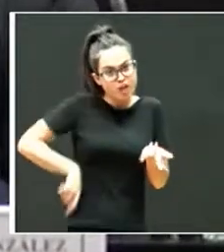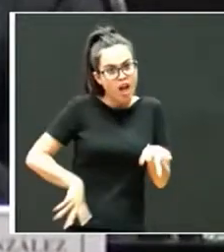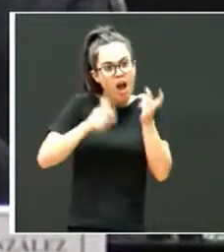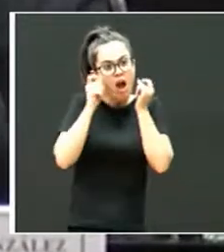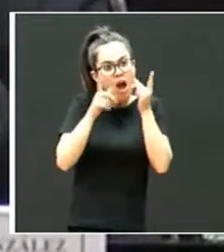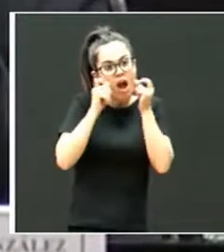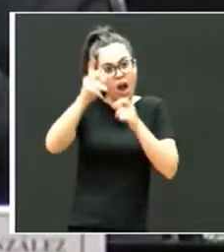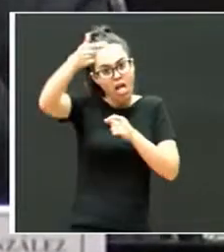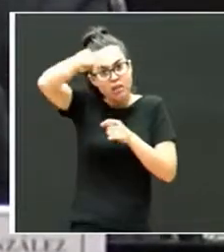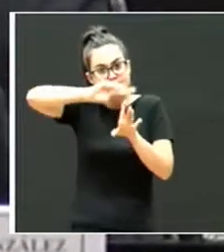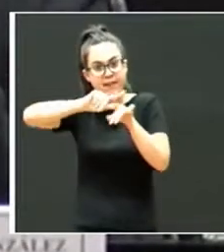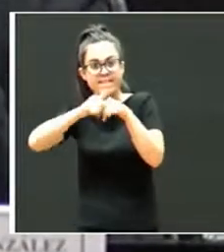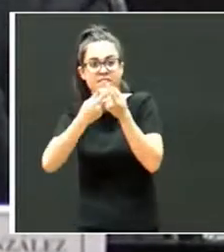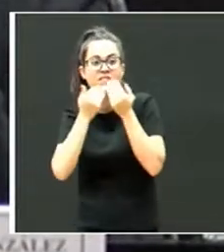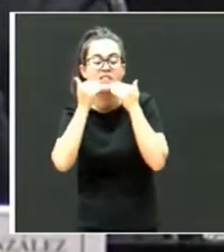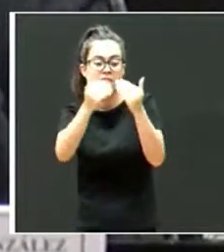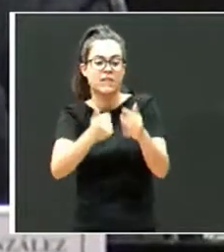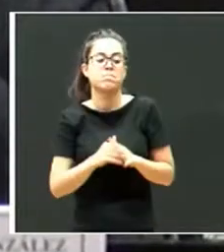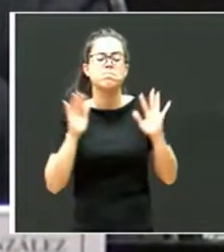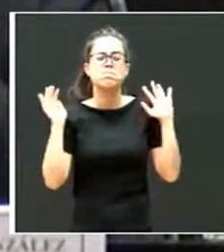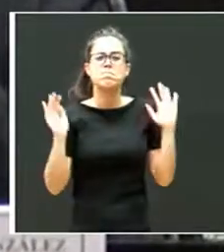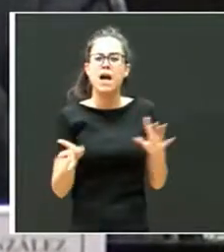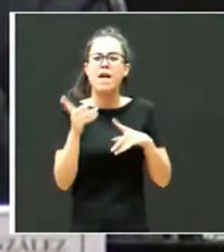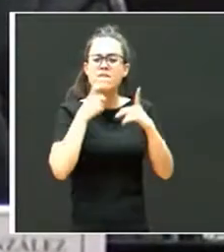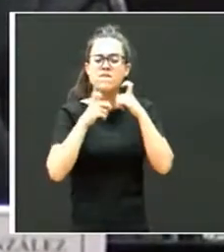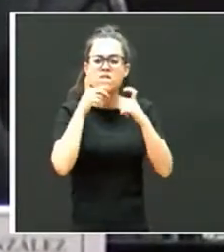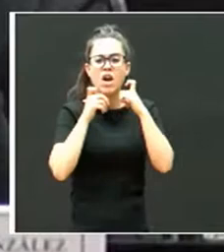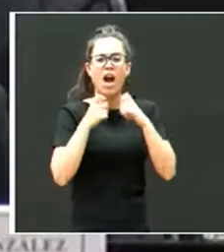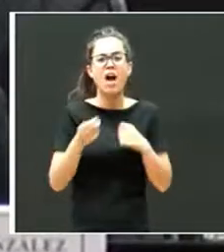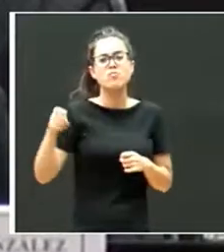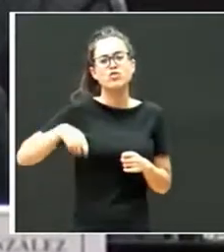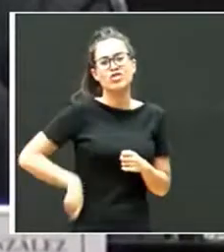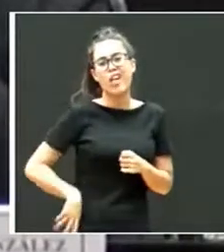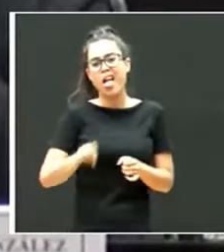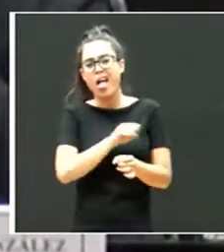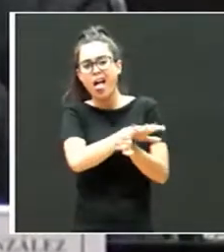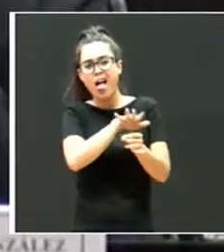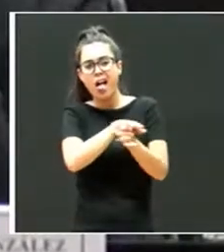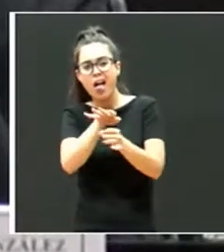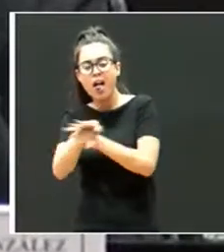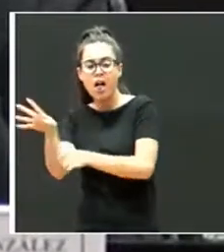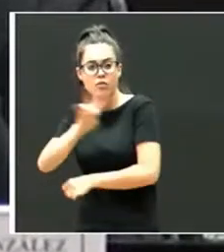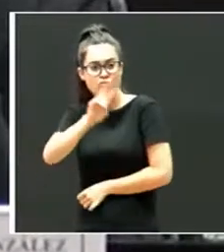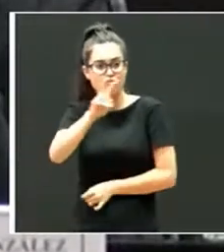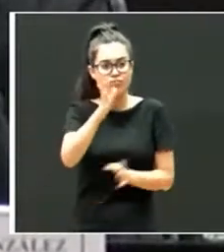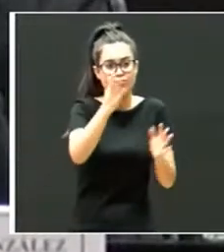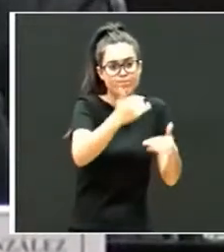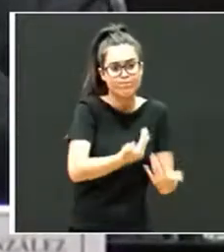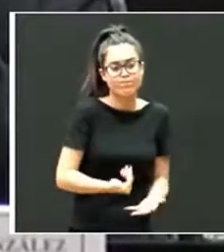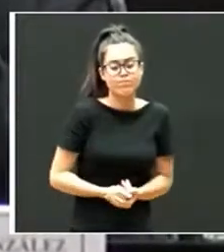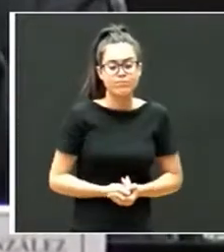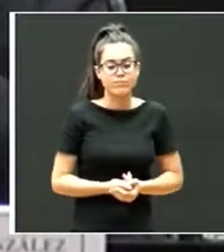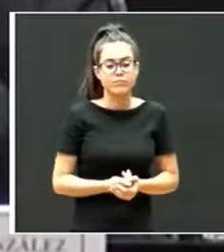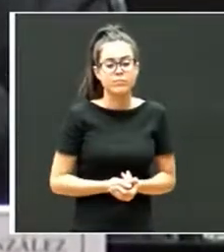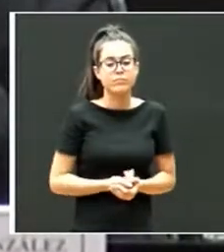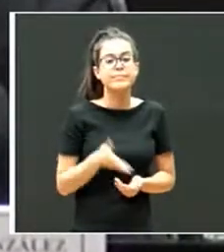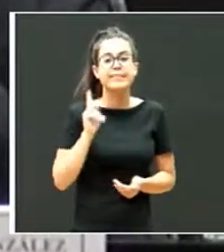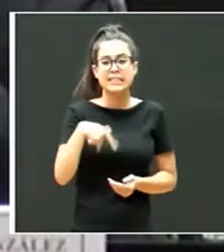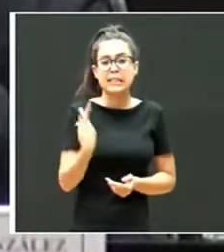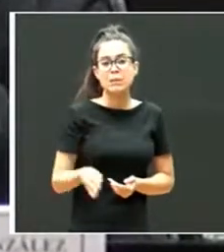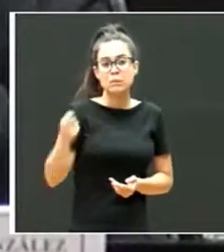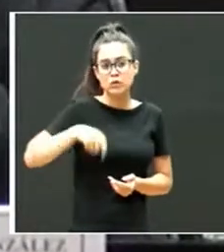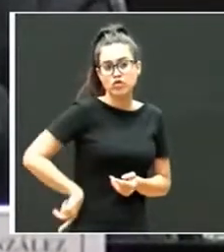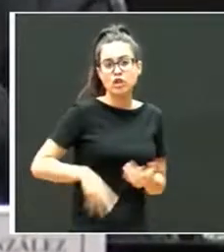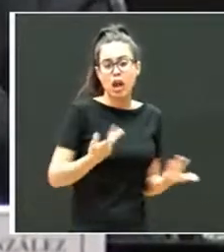Pero esta información no ha llegado a otros profesionales que atienden y trabajan